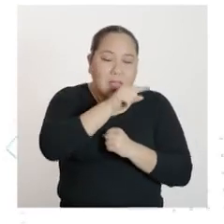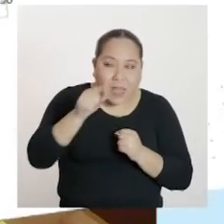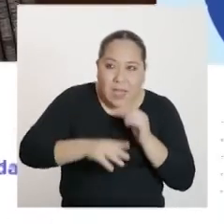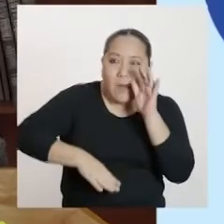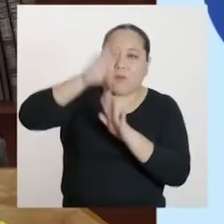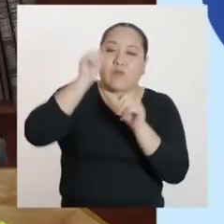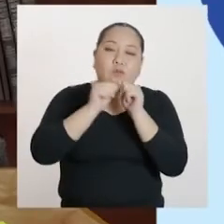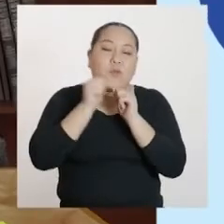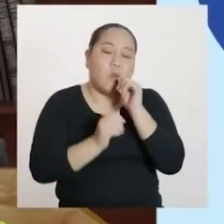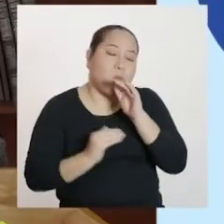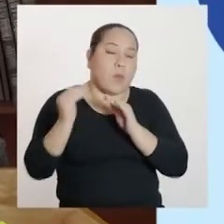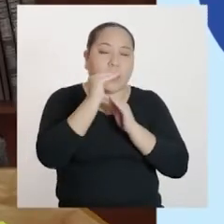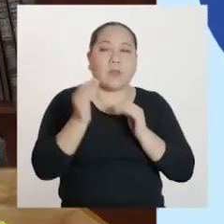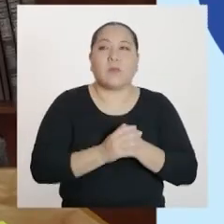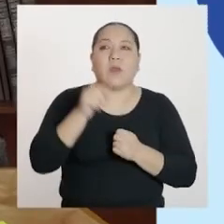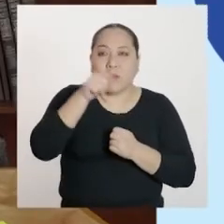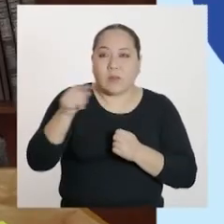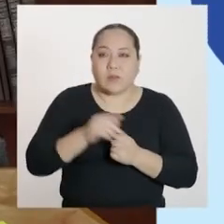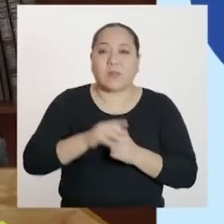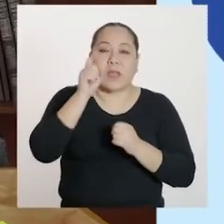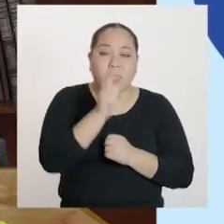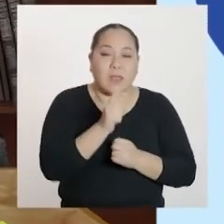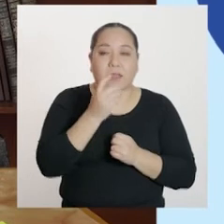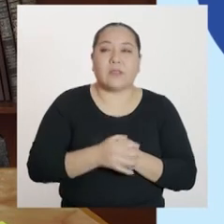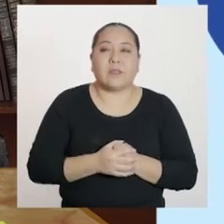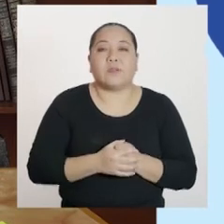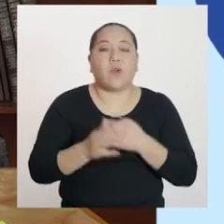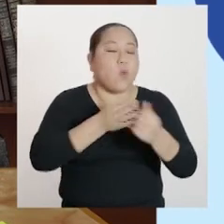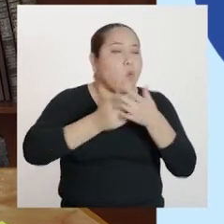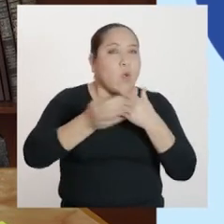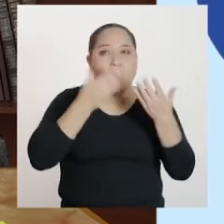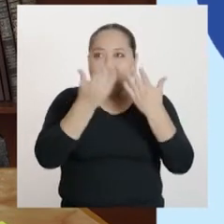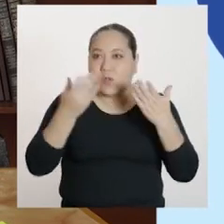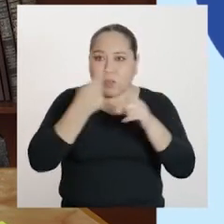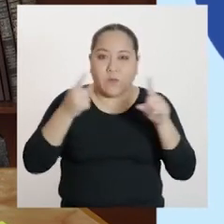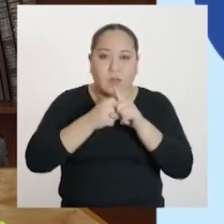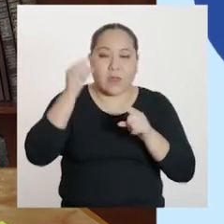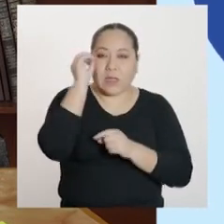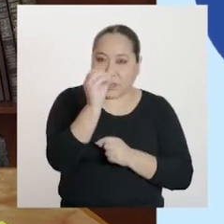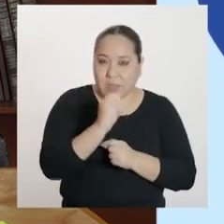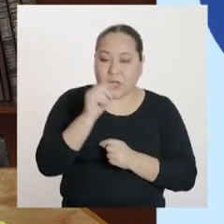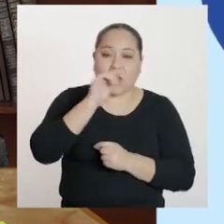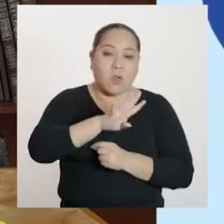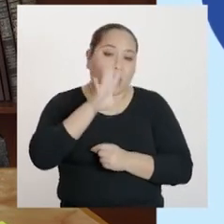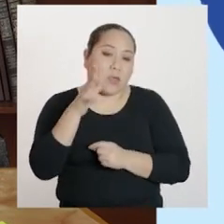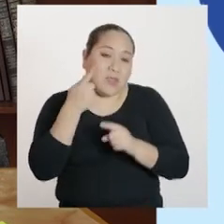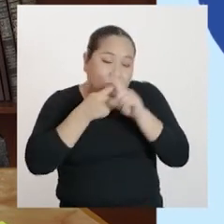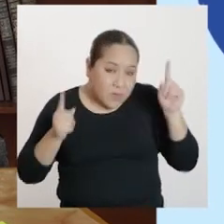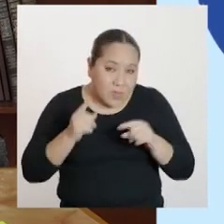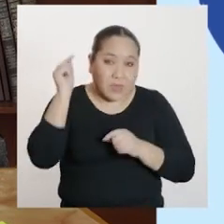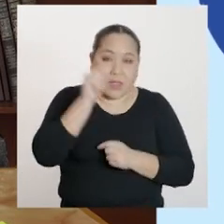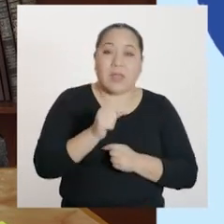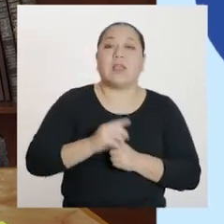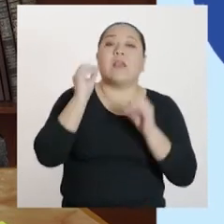Ahora, corroboremos que al tomar X, cualquier valor diferente de cero y cuarenta y cinco, se